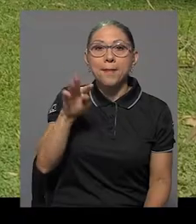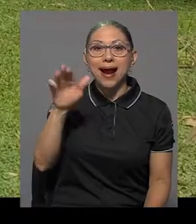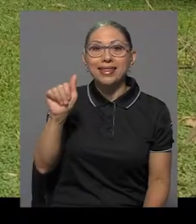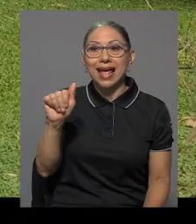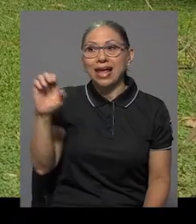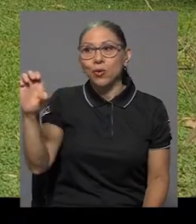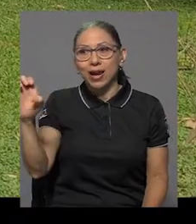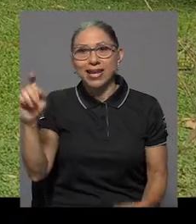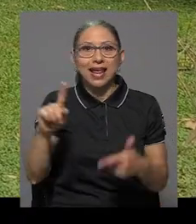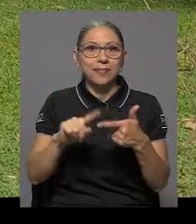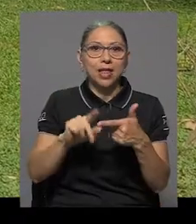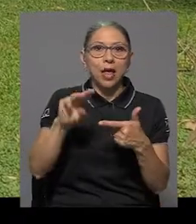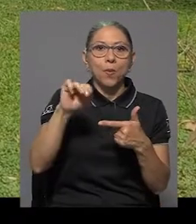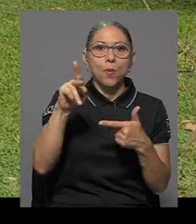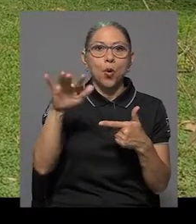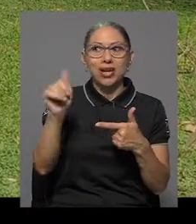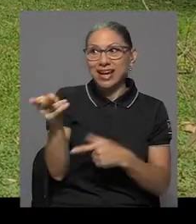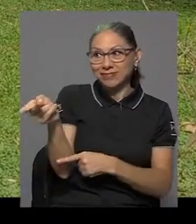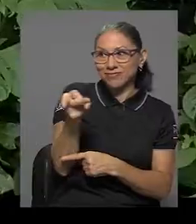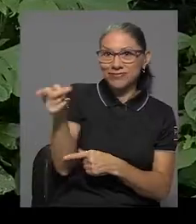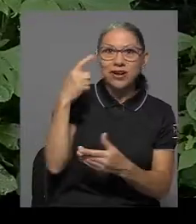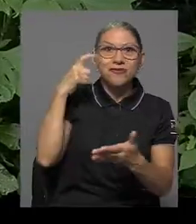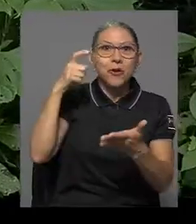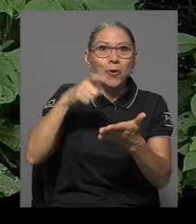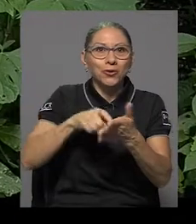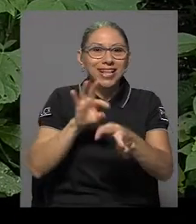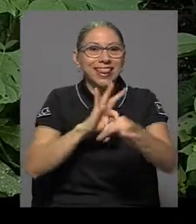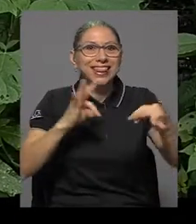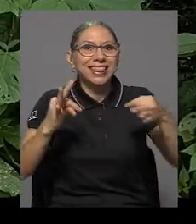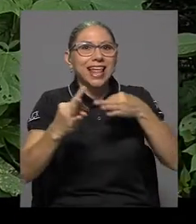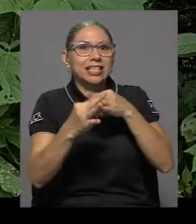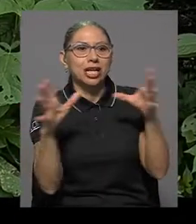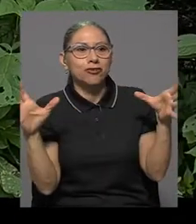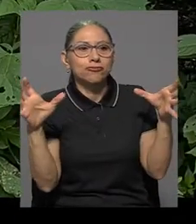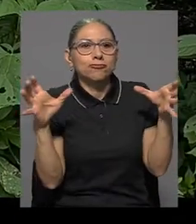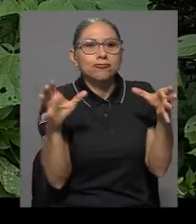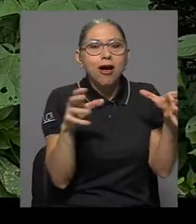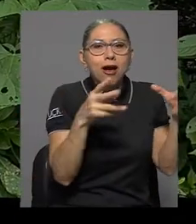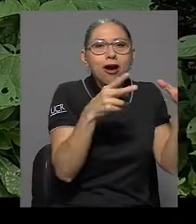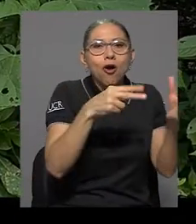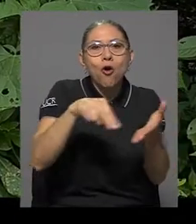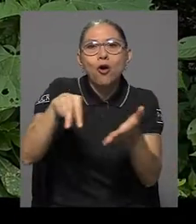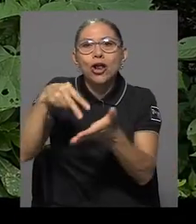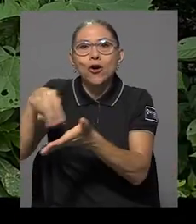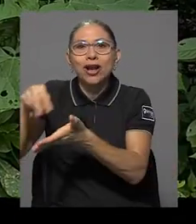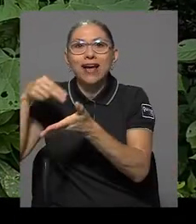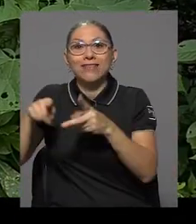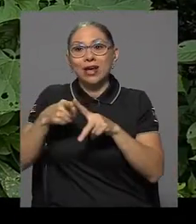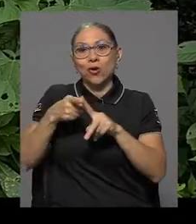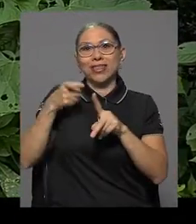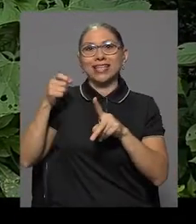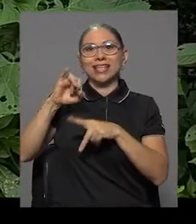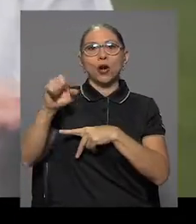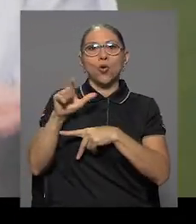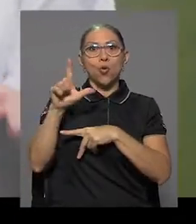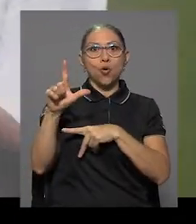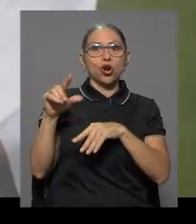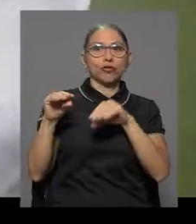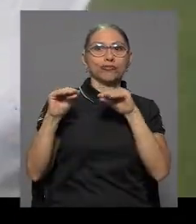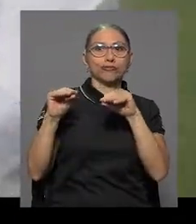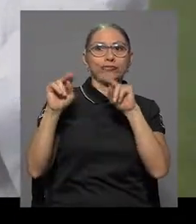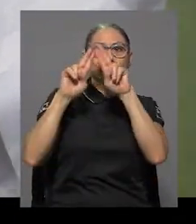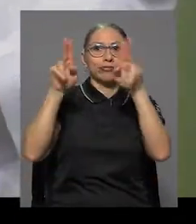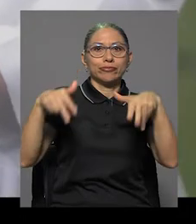Doña Marta Eugenia y Doña Mónica reconocen que el taller coreográfico, el cual se impartió de forma virtual desde